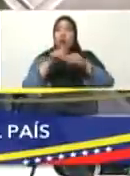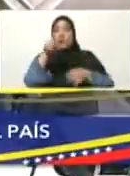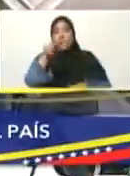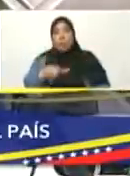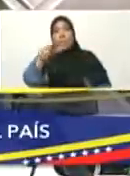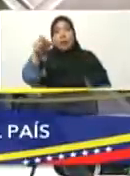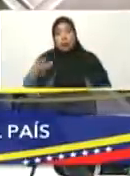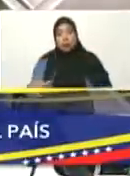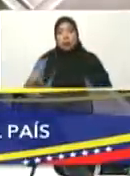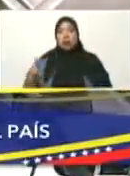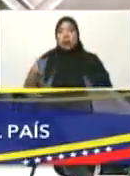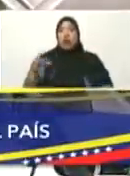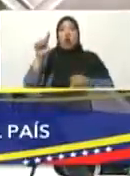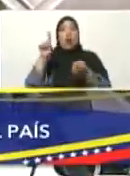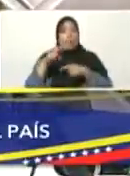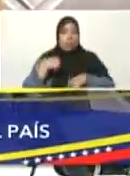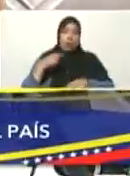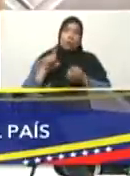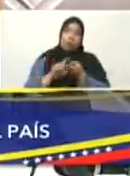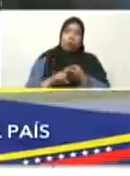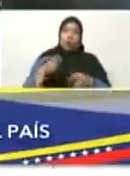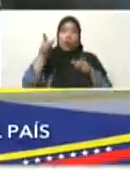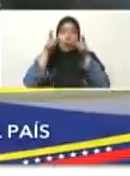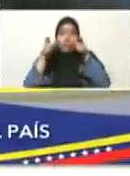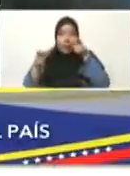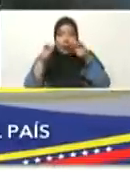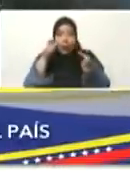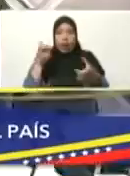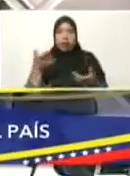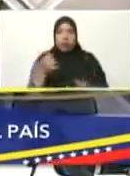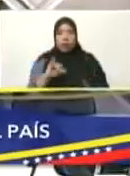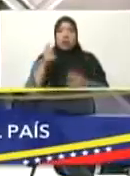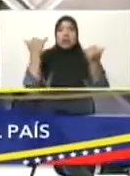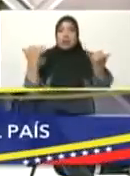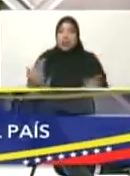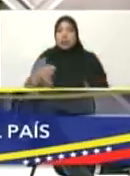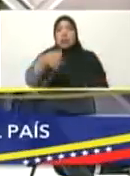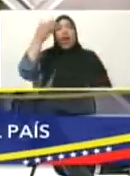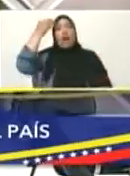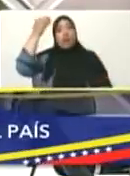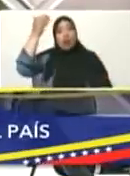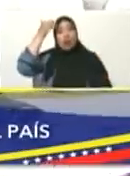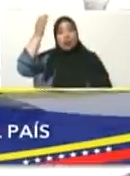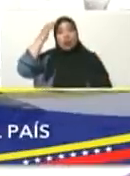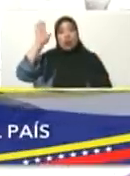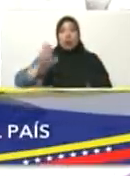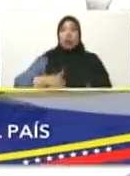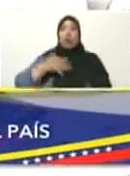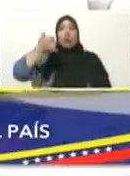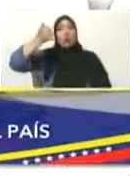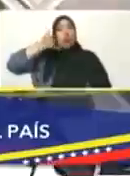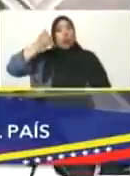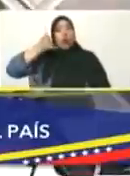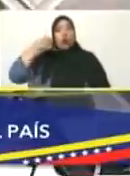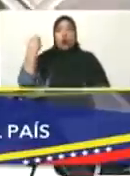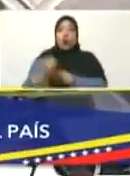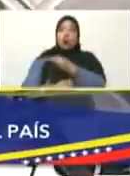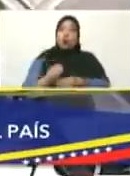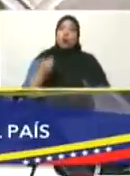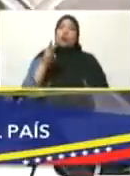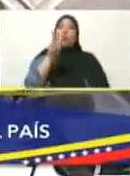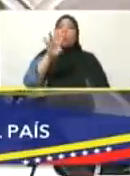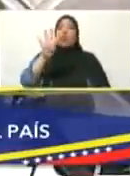Paredes, Cilia. Todo el mundo pendiente. Gobernadores, ya saben, por este teléfono estoy las